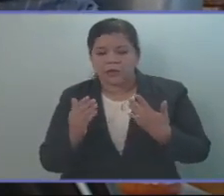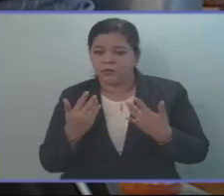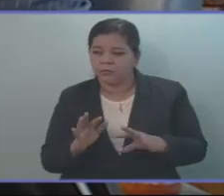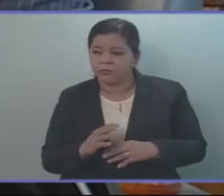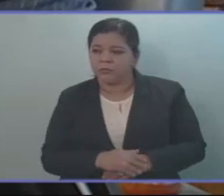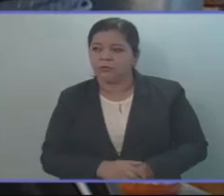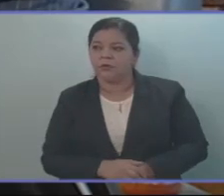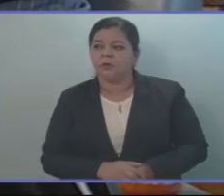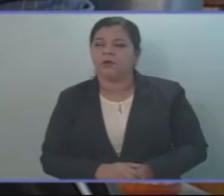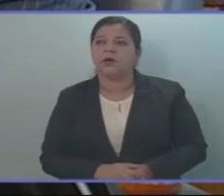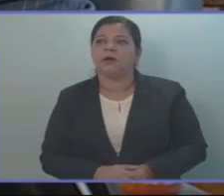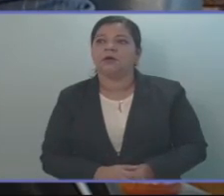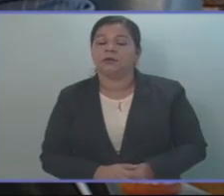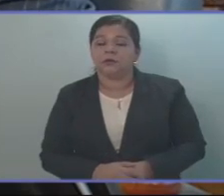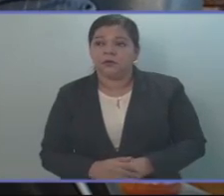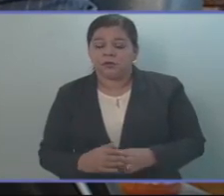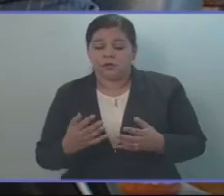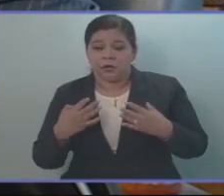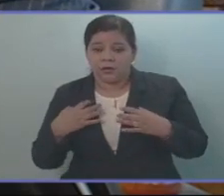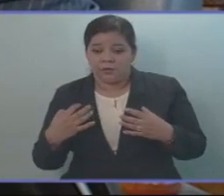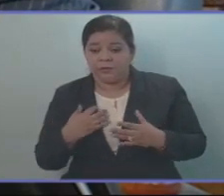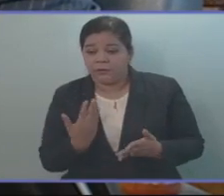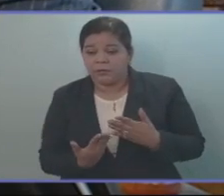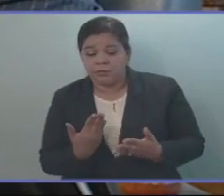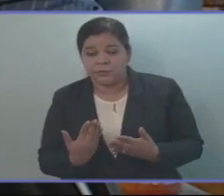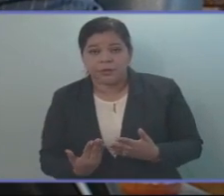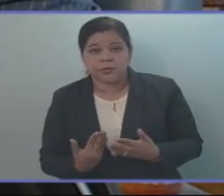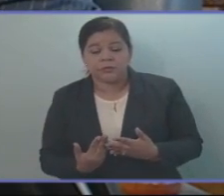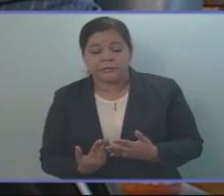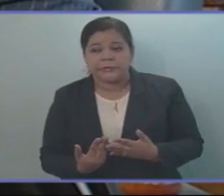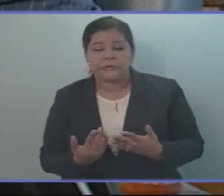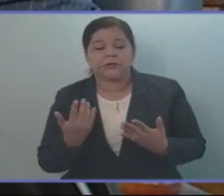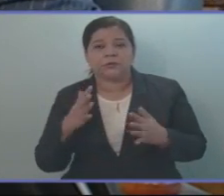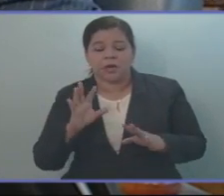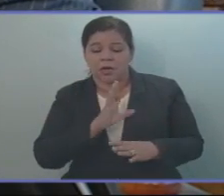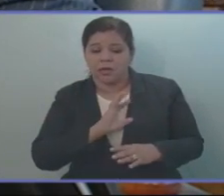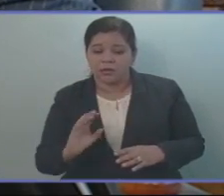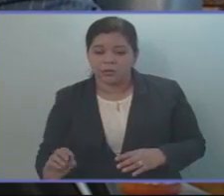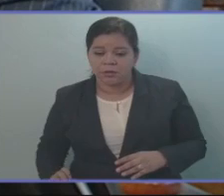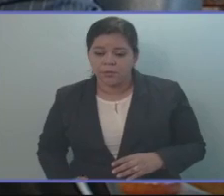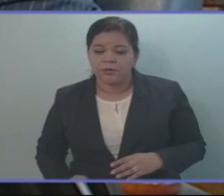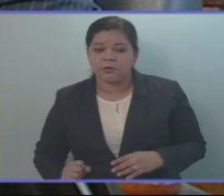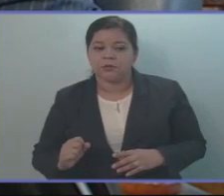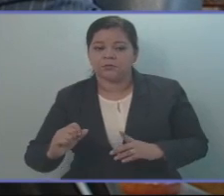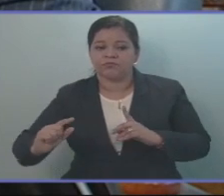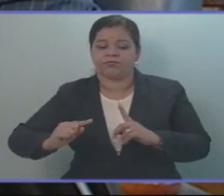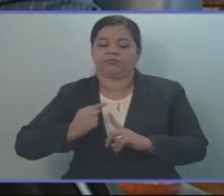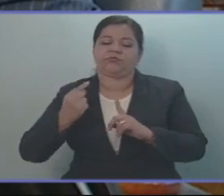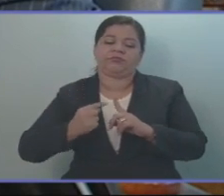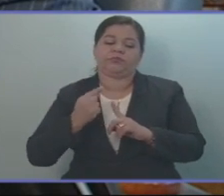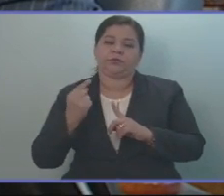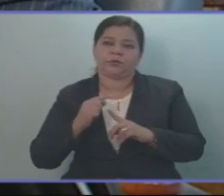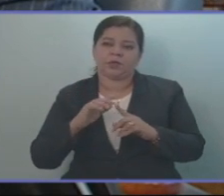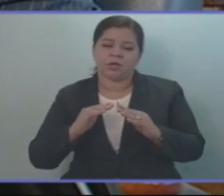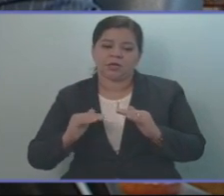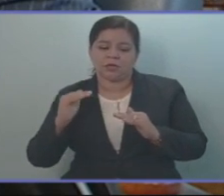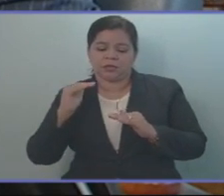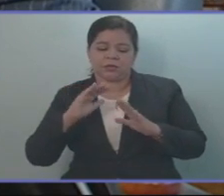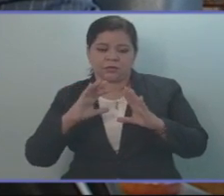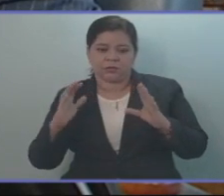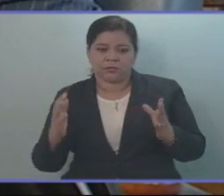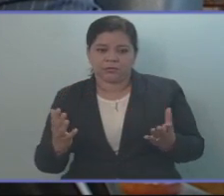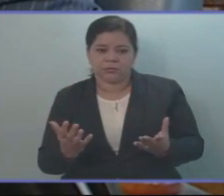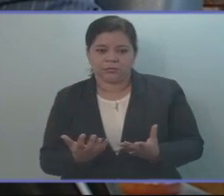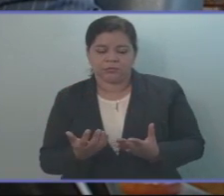humanas de la tropa salvadoreña, el Estado salvadoreño se hubiera visto señalado a nivel internacional